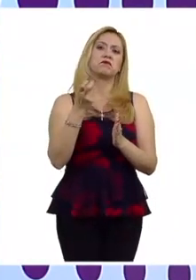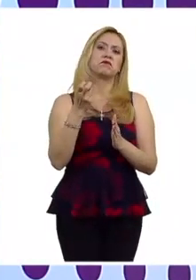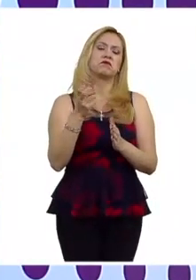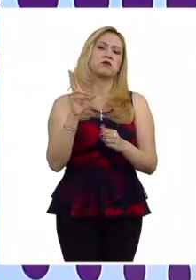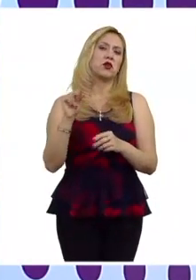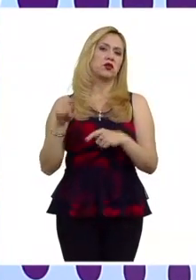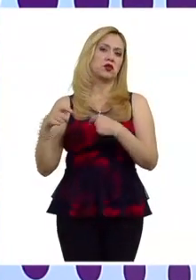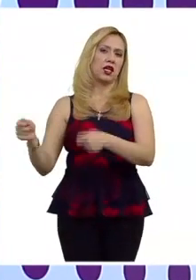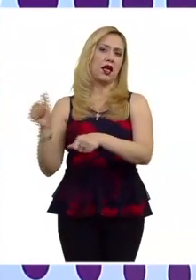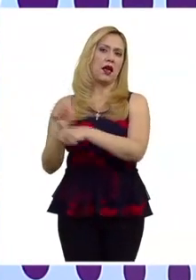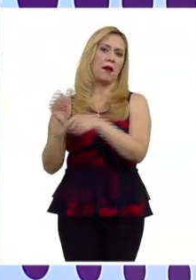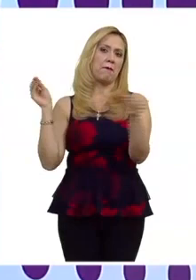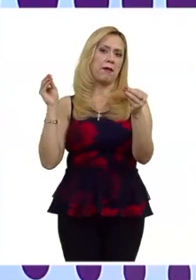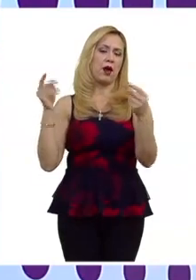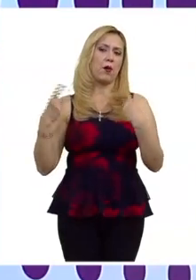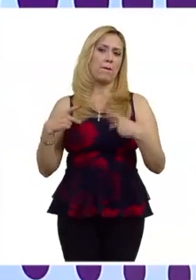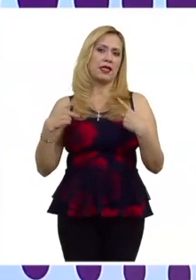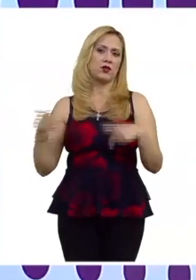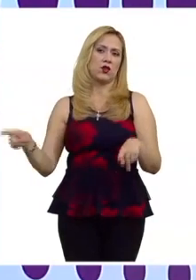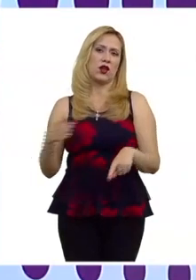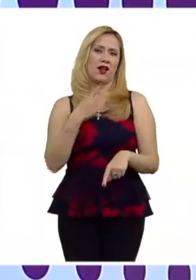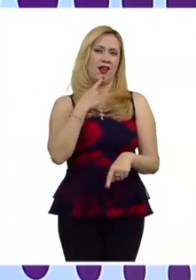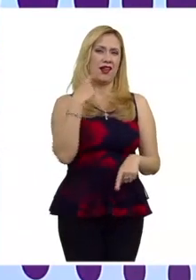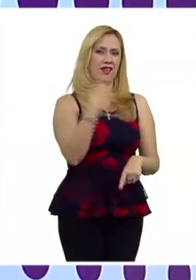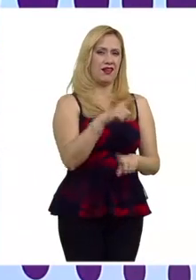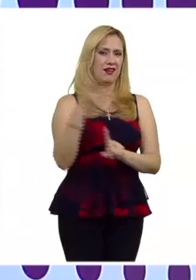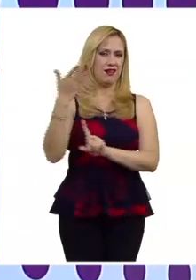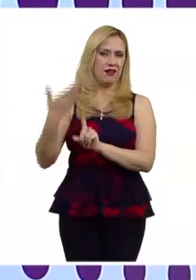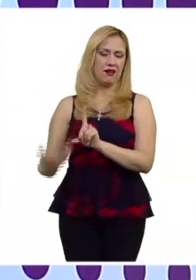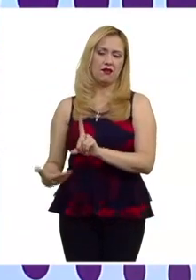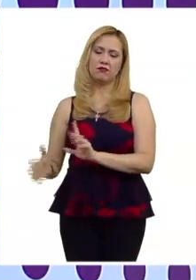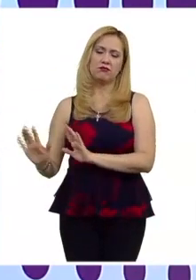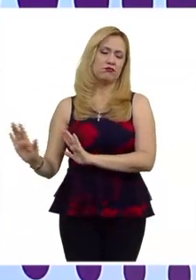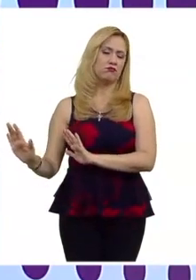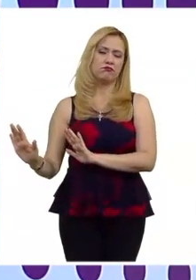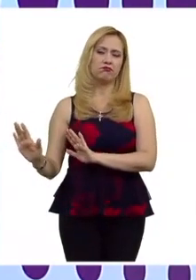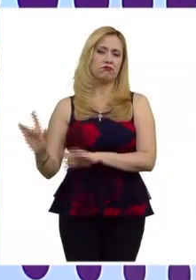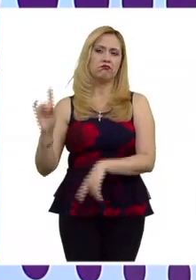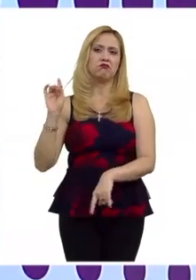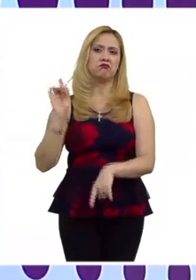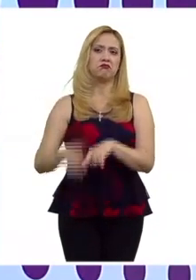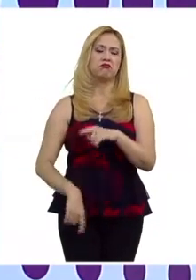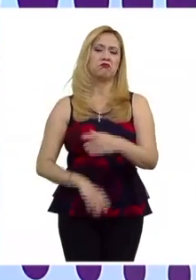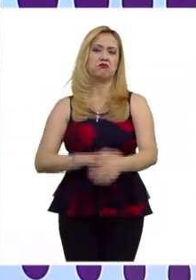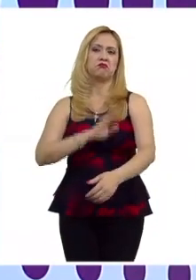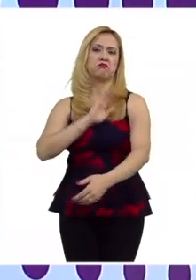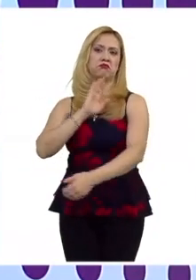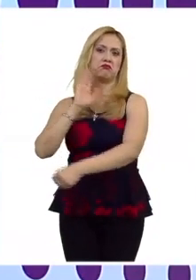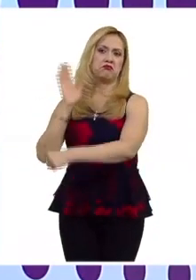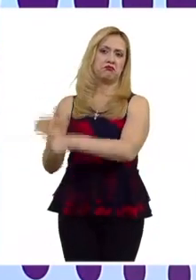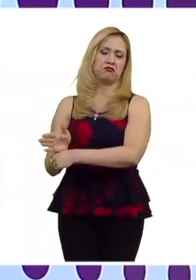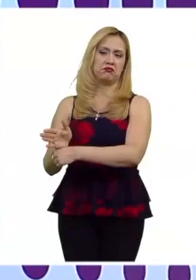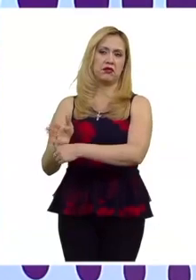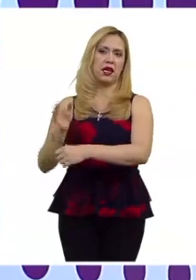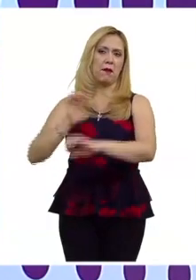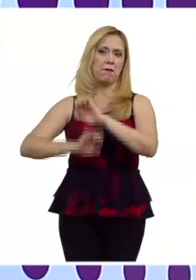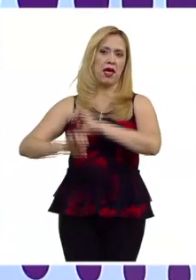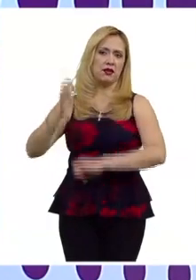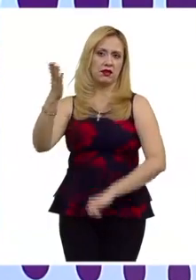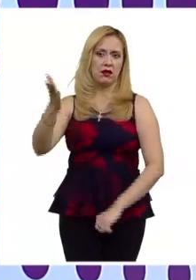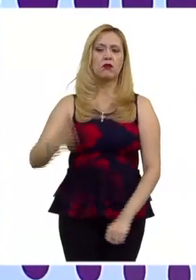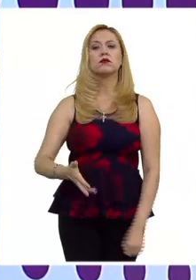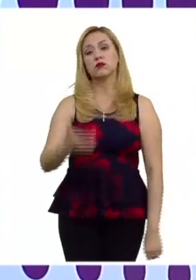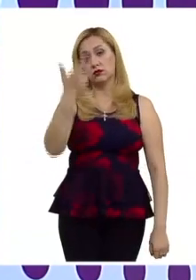el amparo al quejoso inicial y se se quita la sanción que tenía la empresa o sea que estuvo